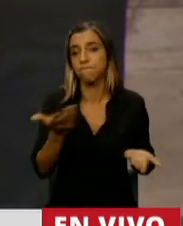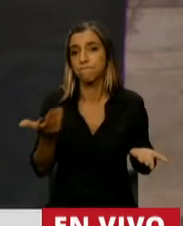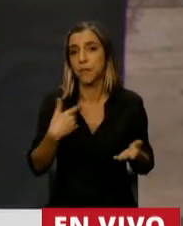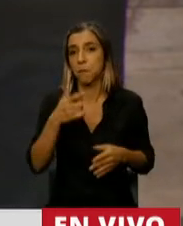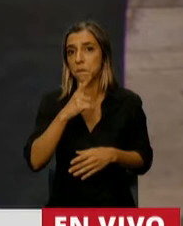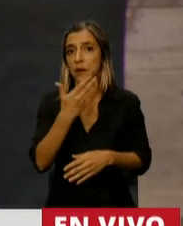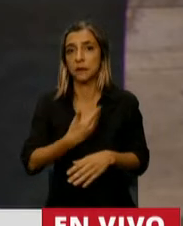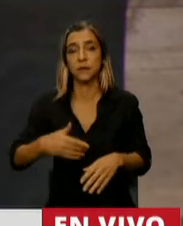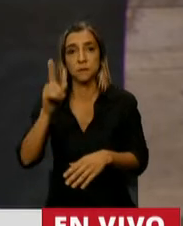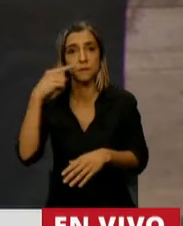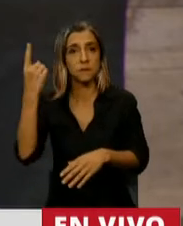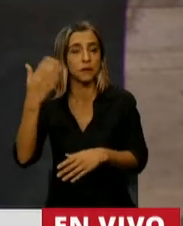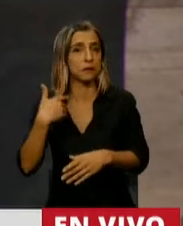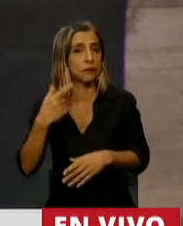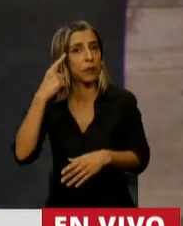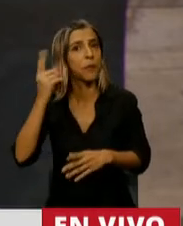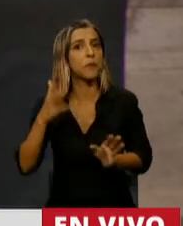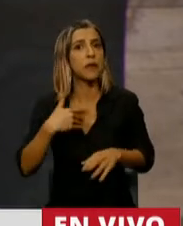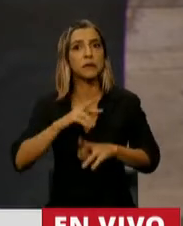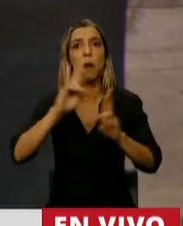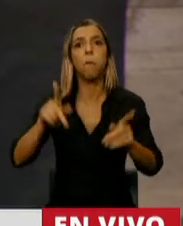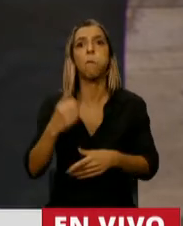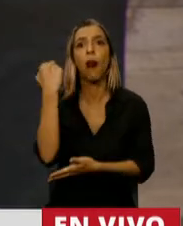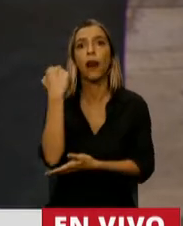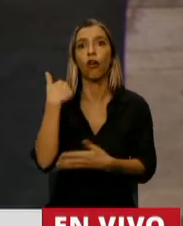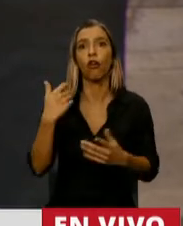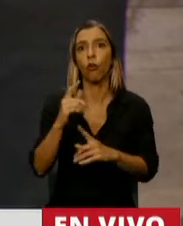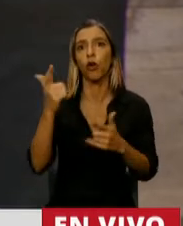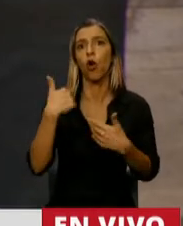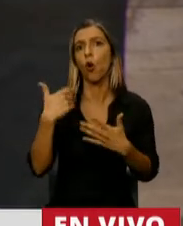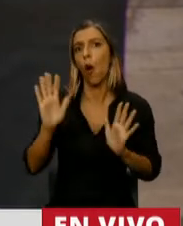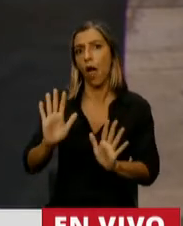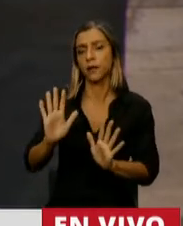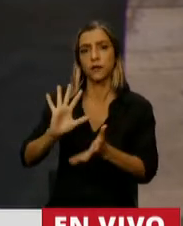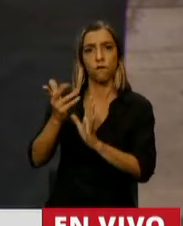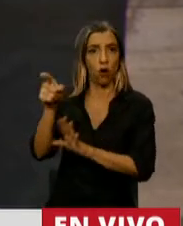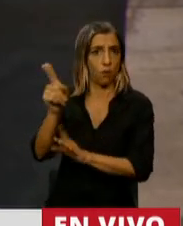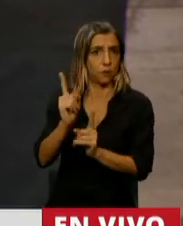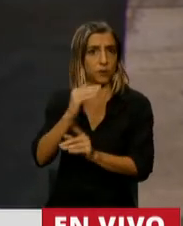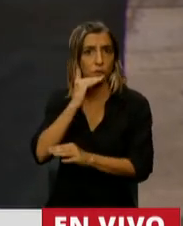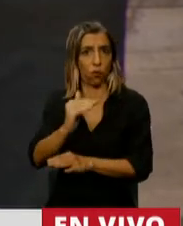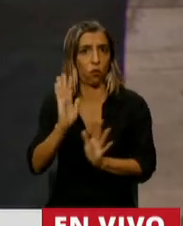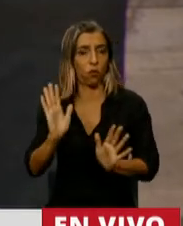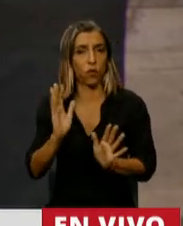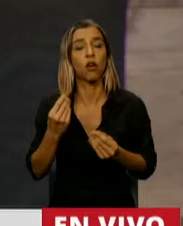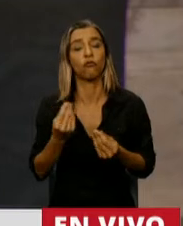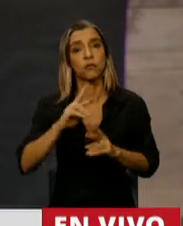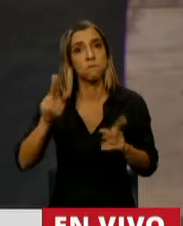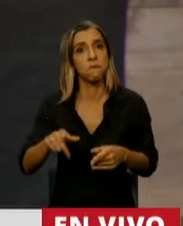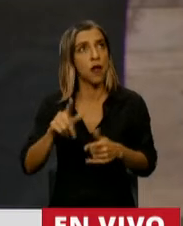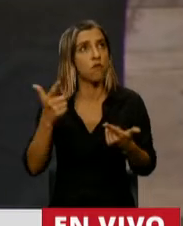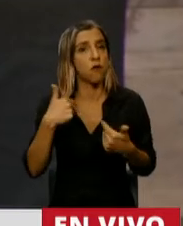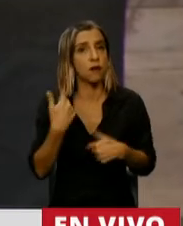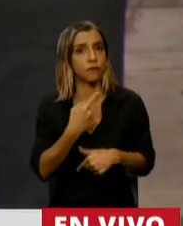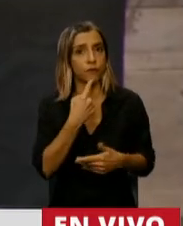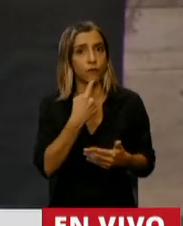Presidente que no cree en los planes económicos, son sus dichos. Entonces, basándonos desde ahí en adelante, ponemos en duda